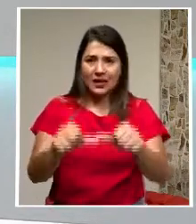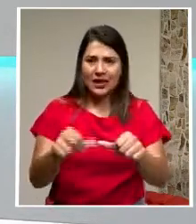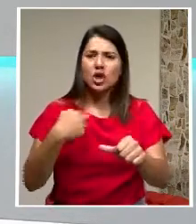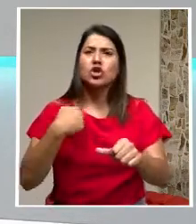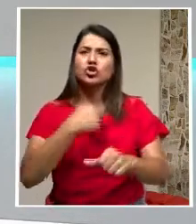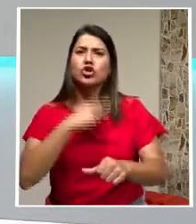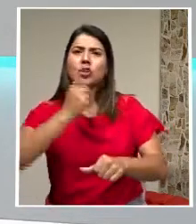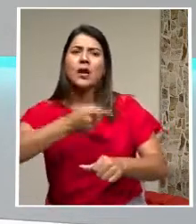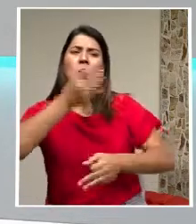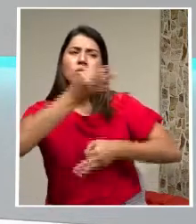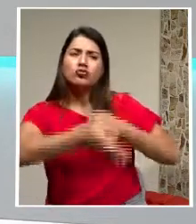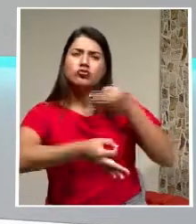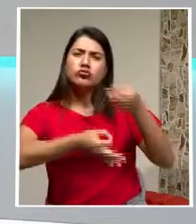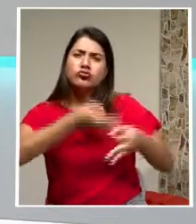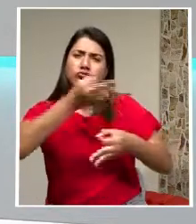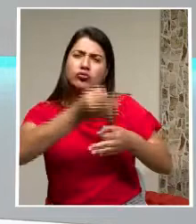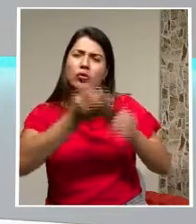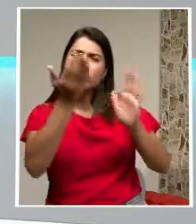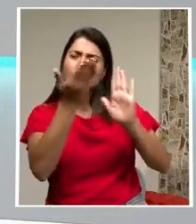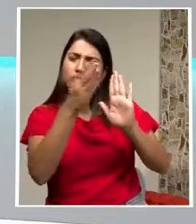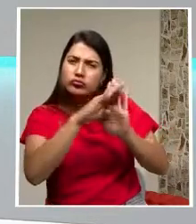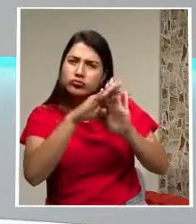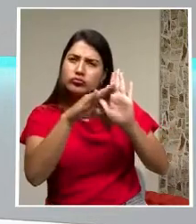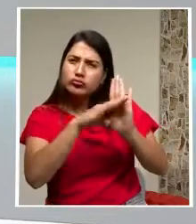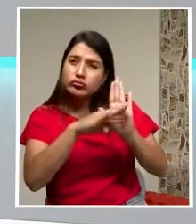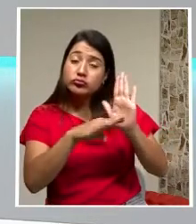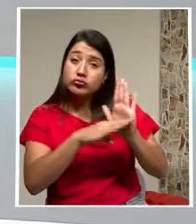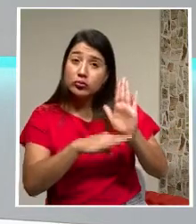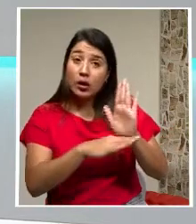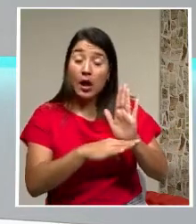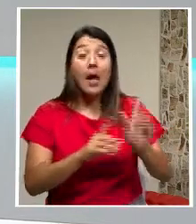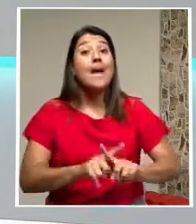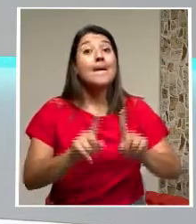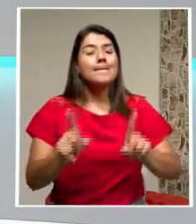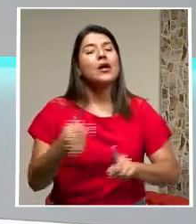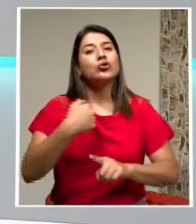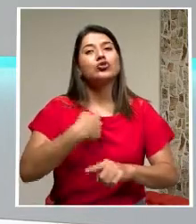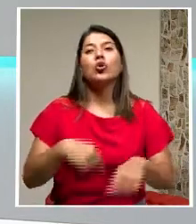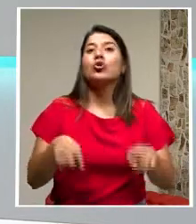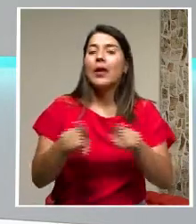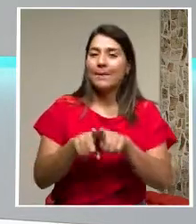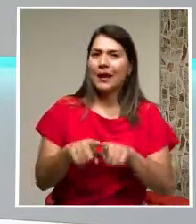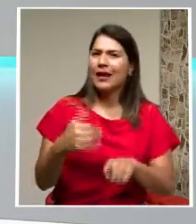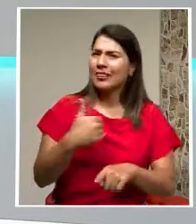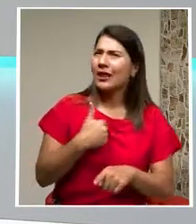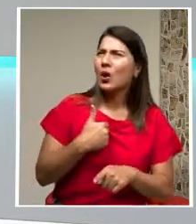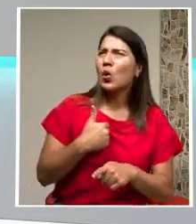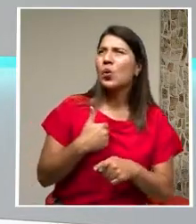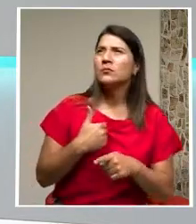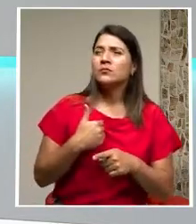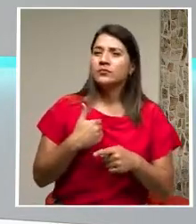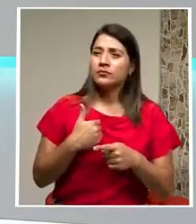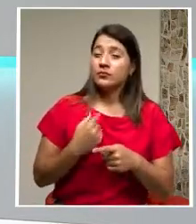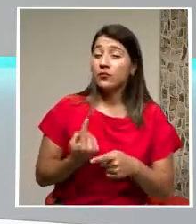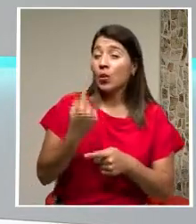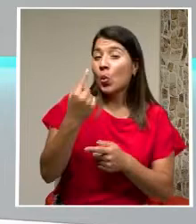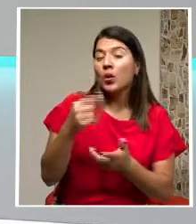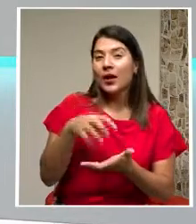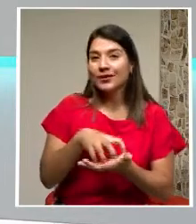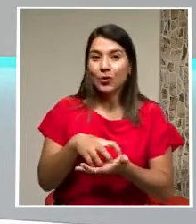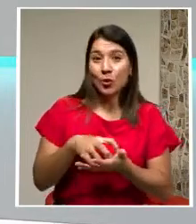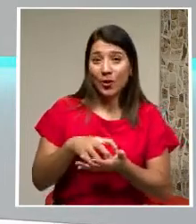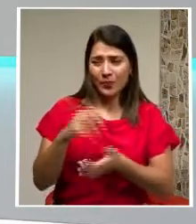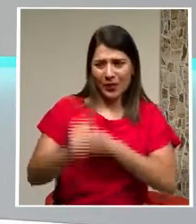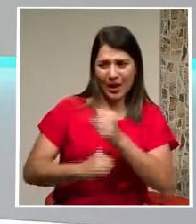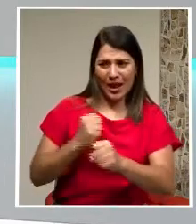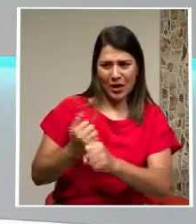Explicando Paso a paso Que es esto Pero además Yo tengo Una enorme inquietud Este año